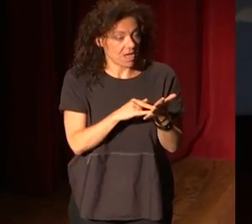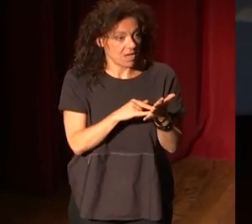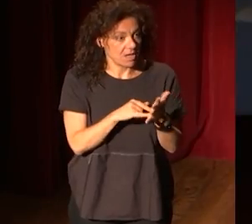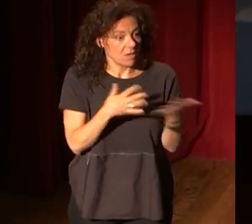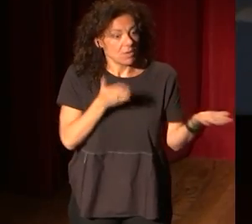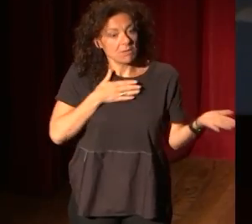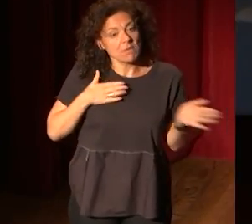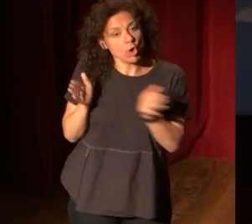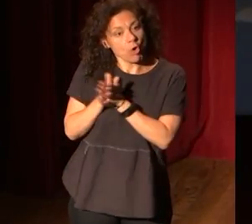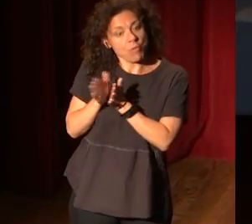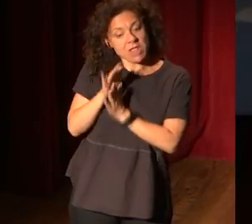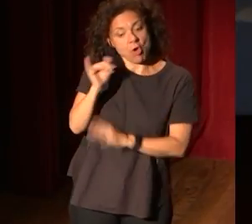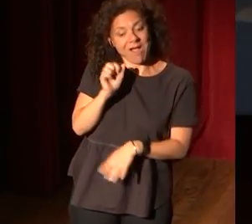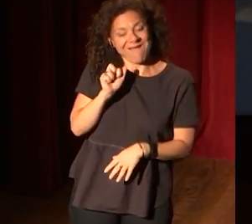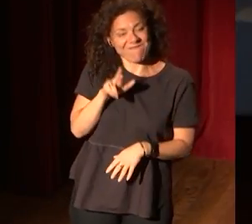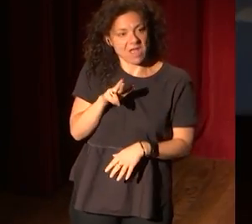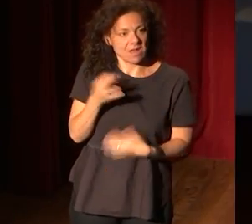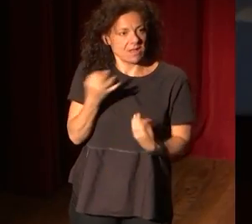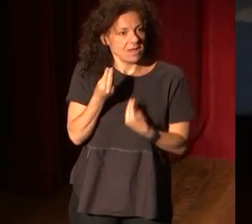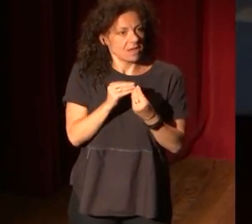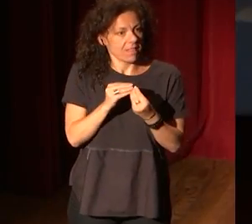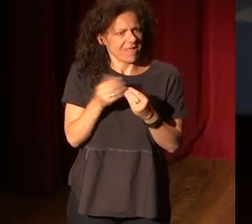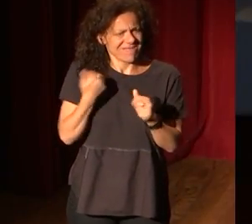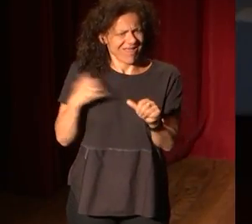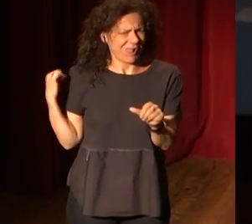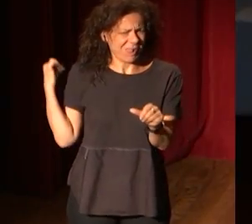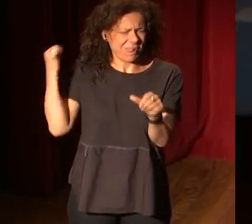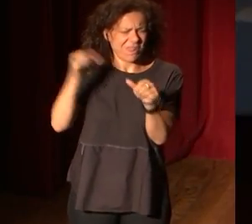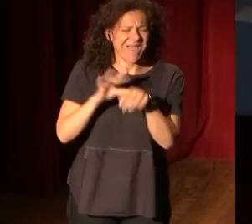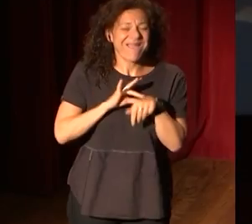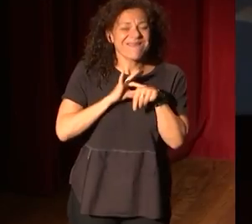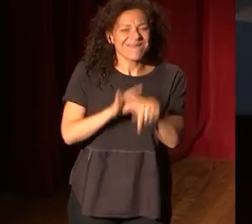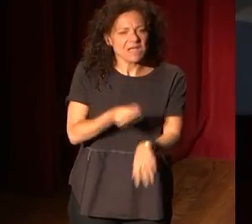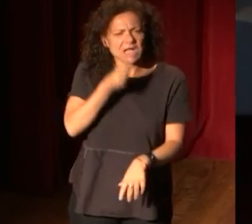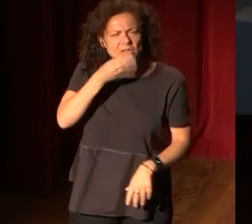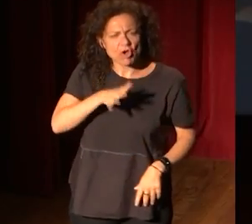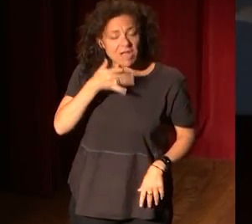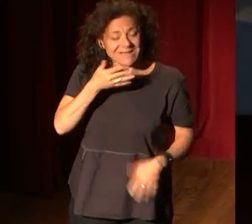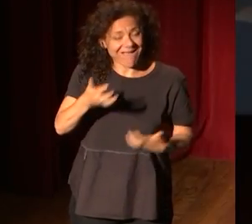mi compañero Javier lo llevan haciendo guías, historiadores del arte,